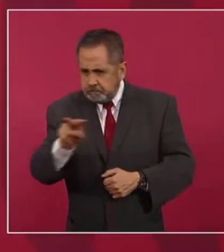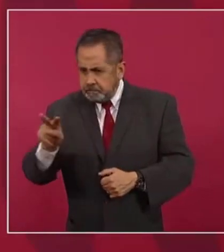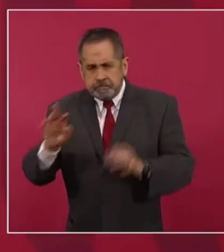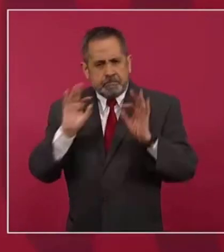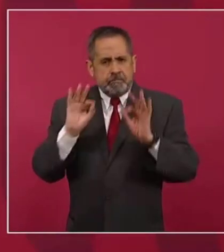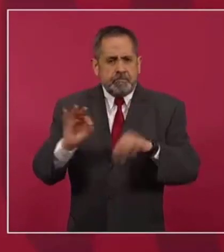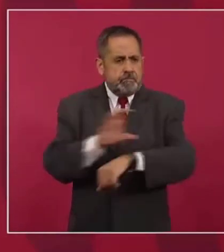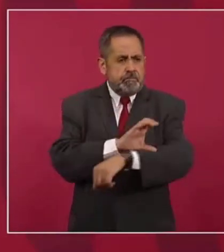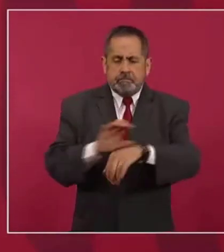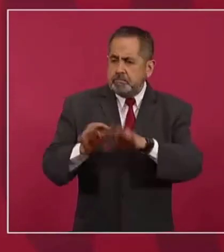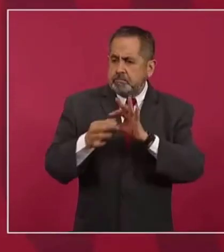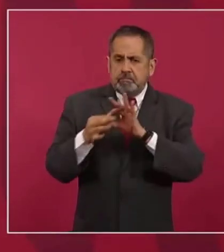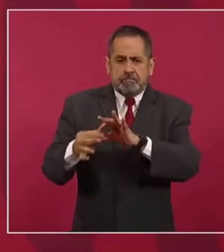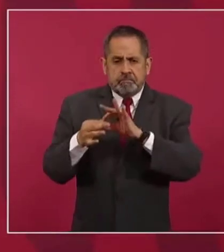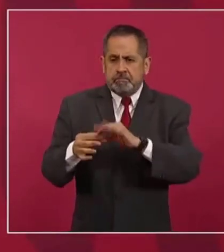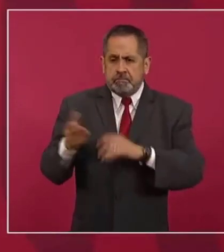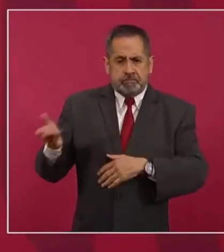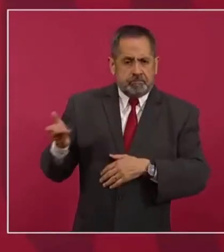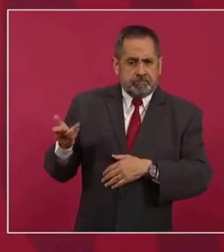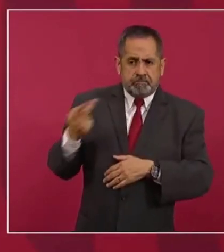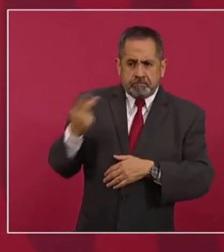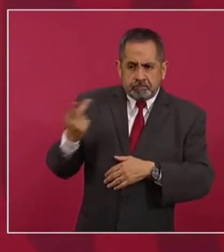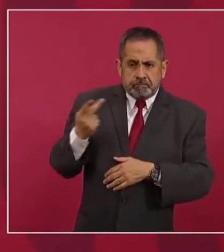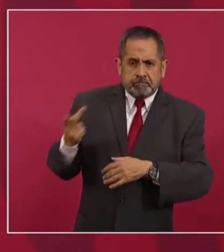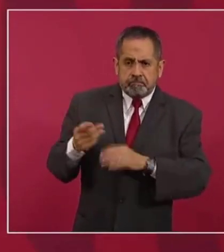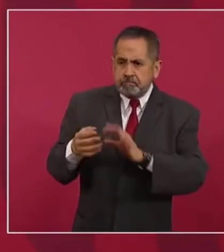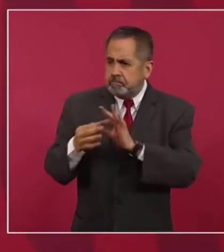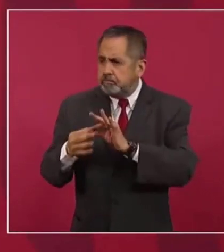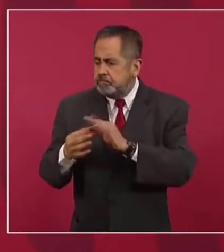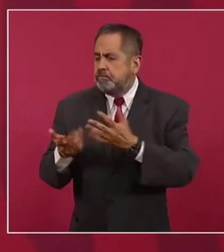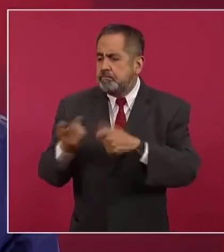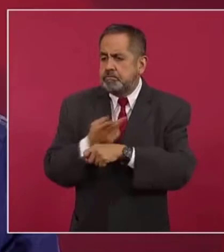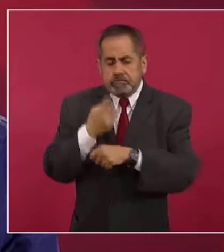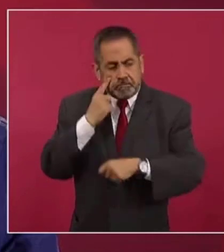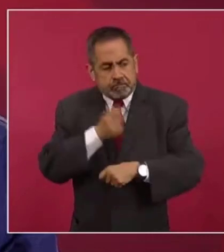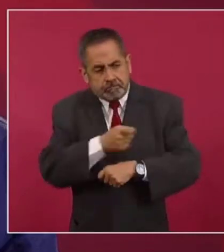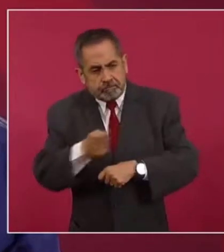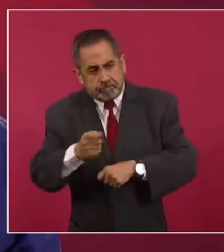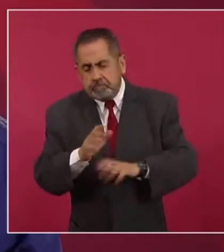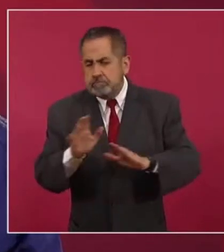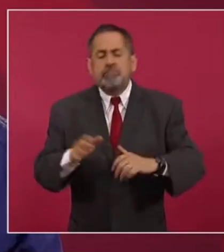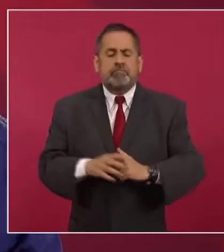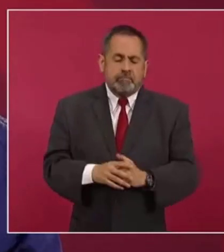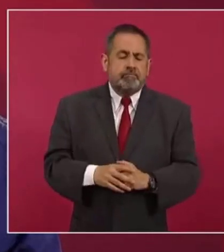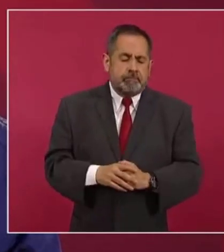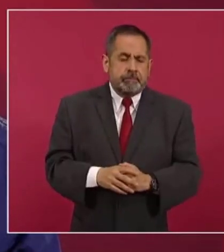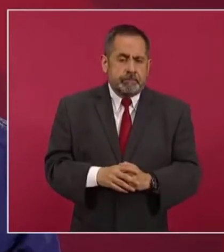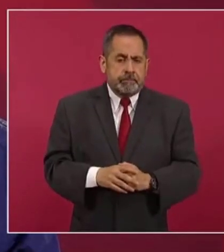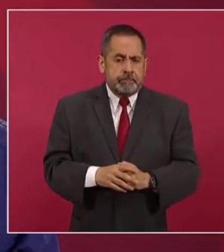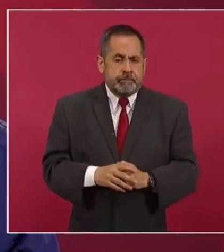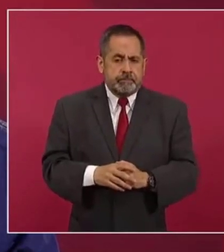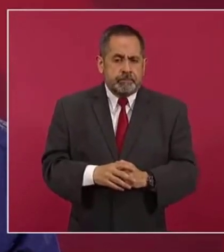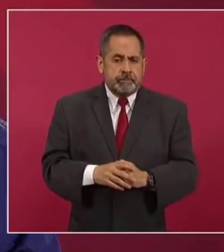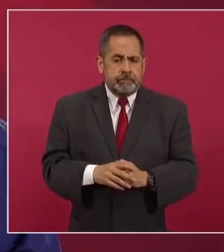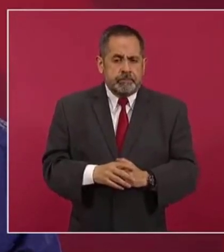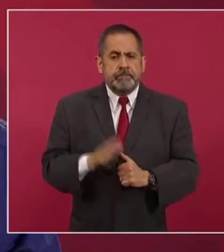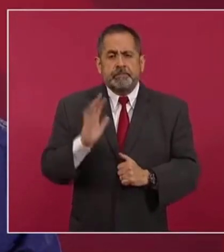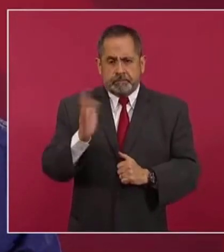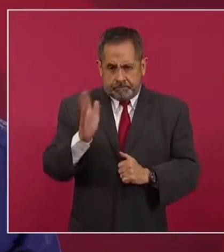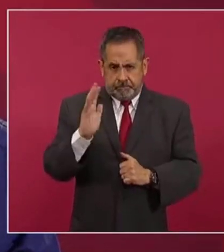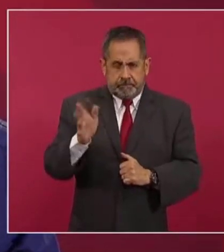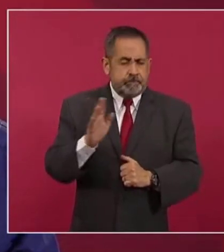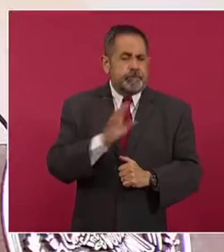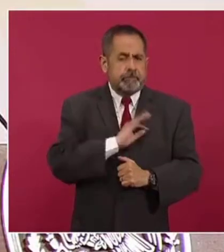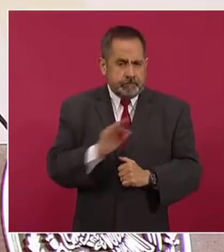manera diaria y al pendiente de cómo se dan los casos. Sí, ya hay las condiciones